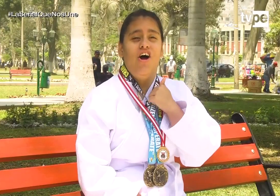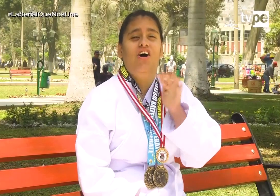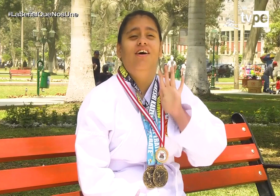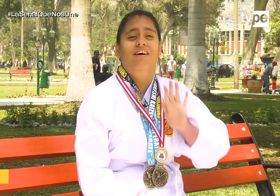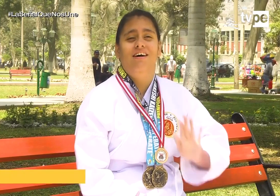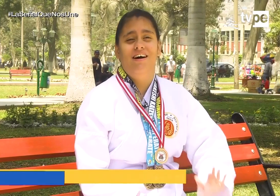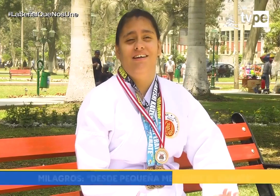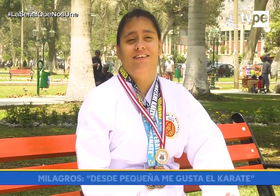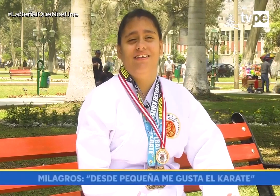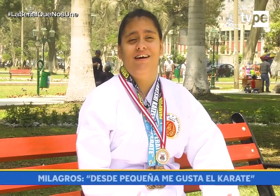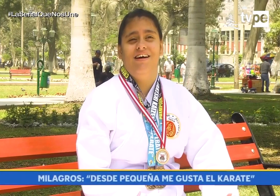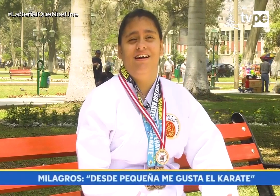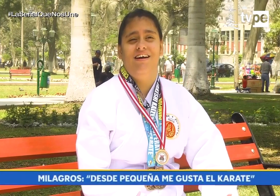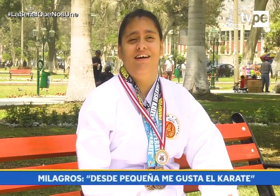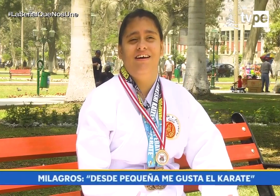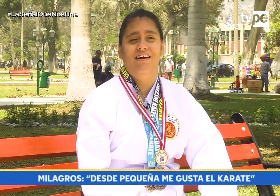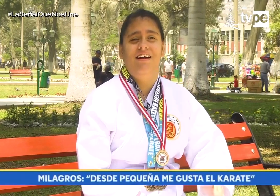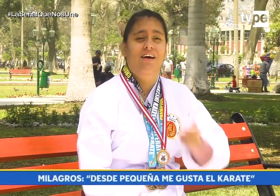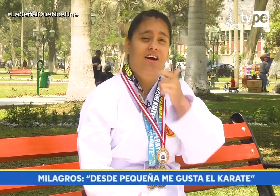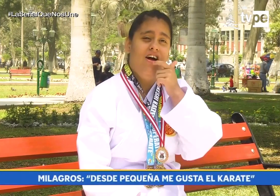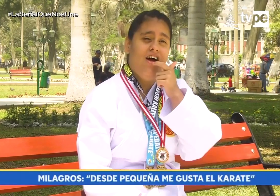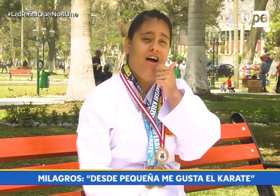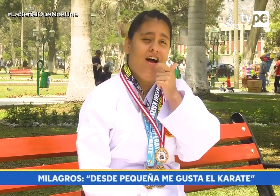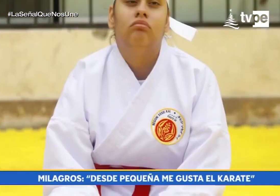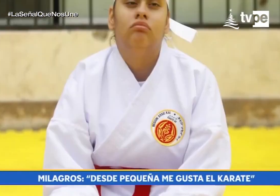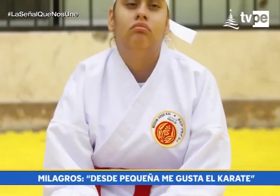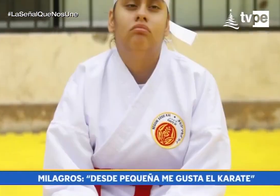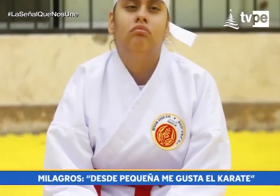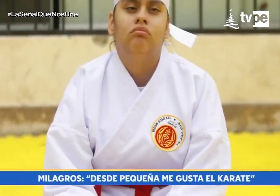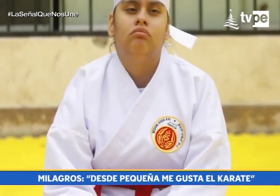Desde pequeña me gusta el karate.